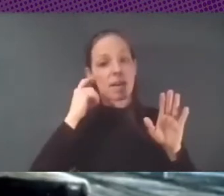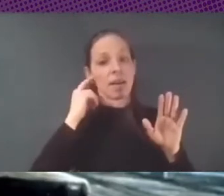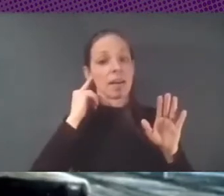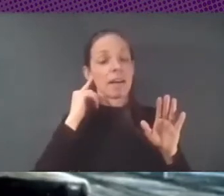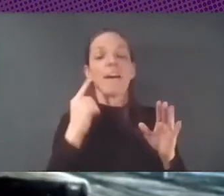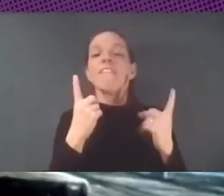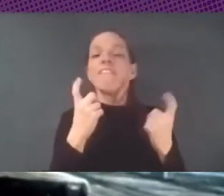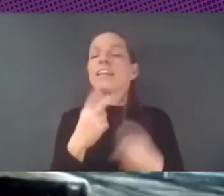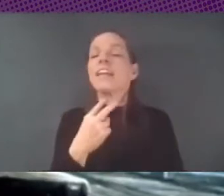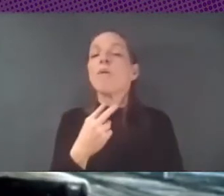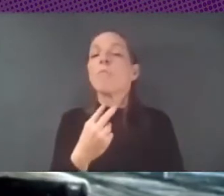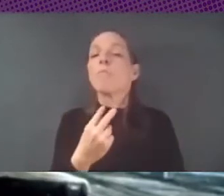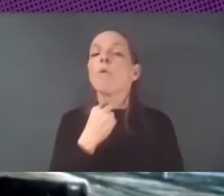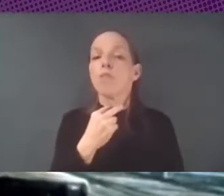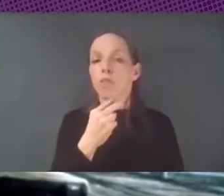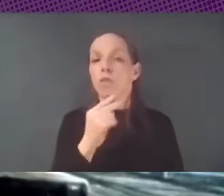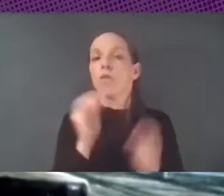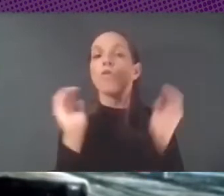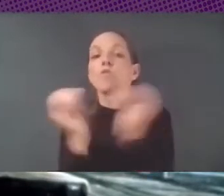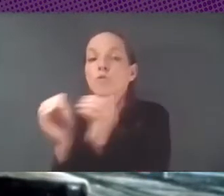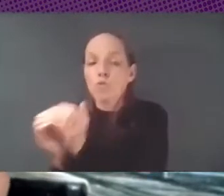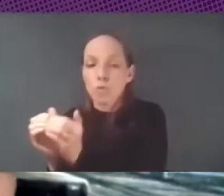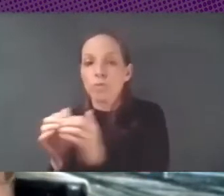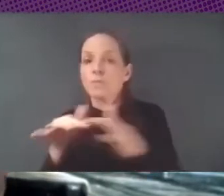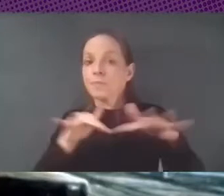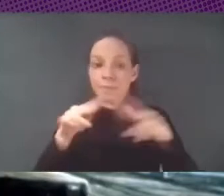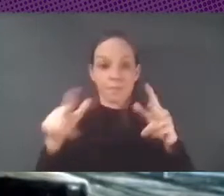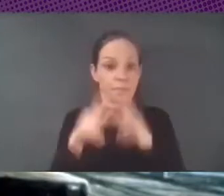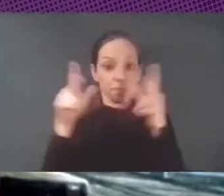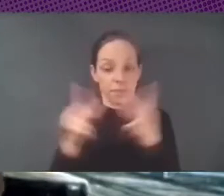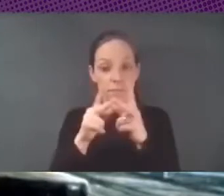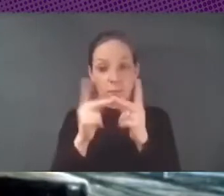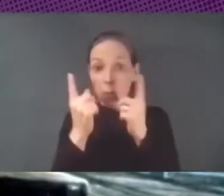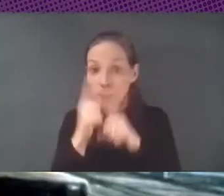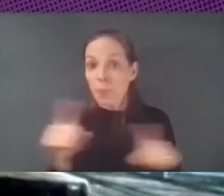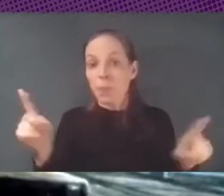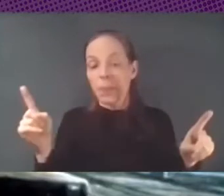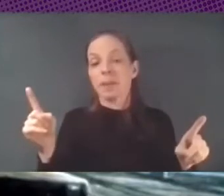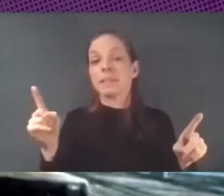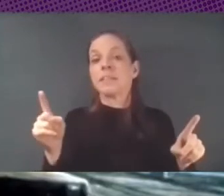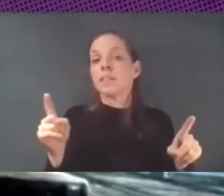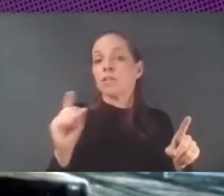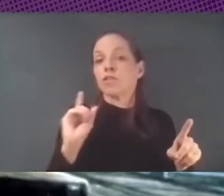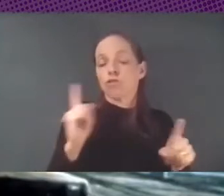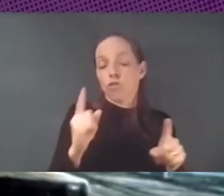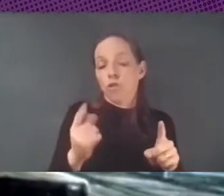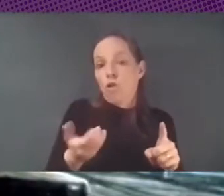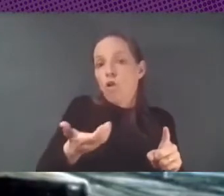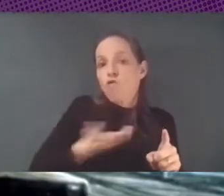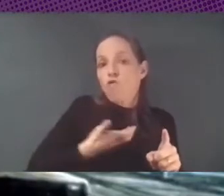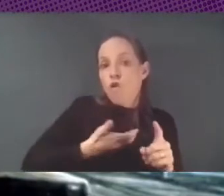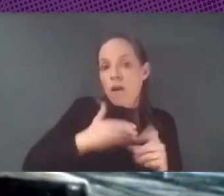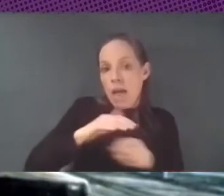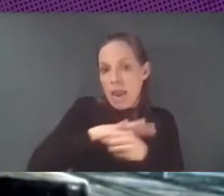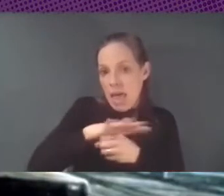estos tipos de grupos, de movimientos sociales, también que actúan a nivel local en sus propios términos.